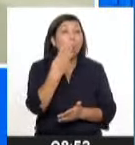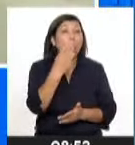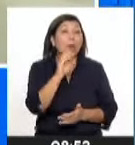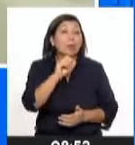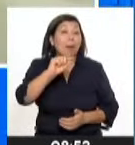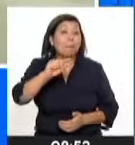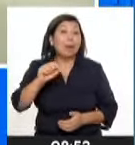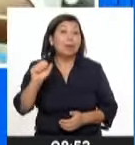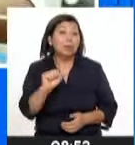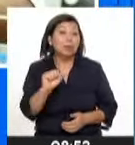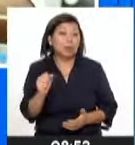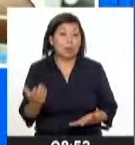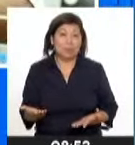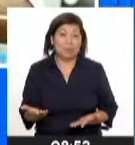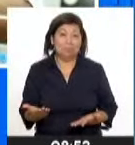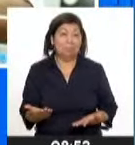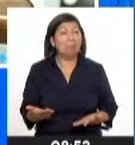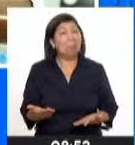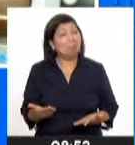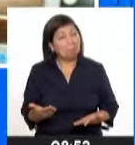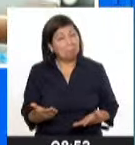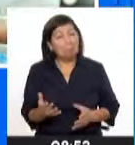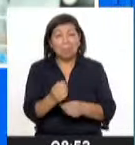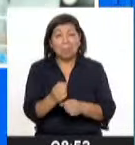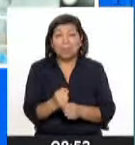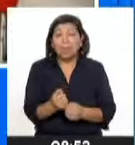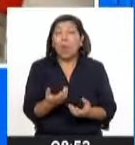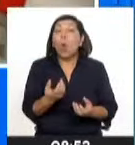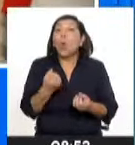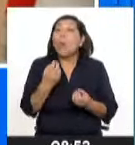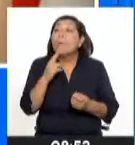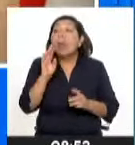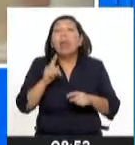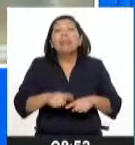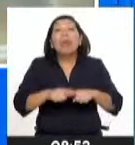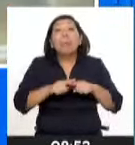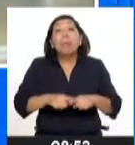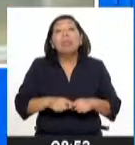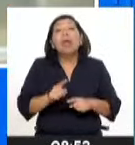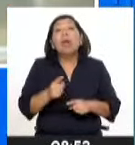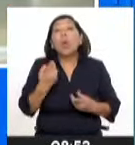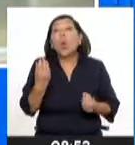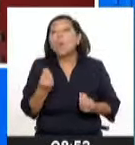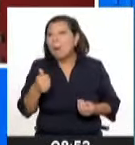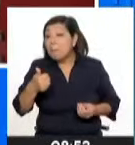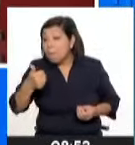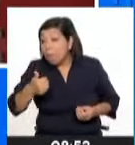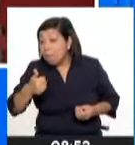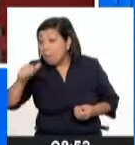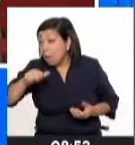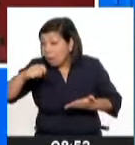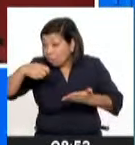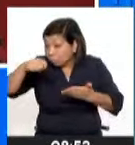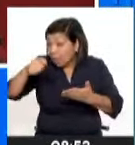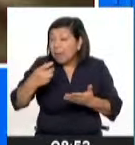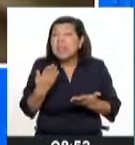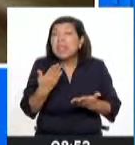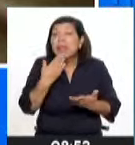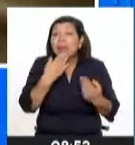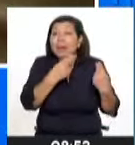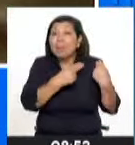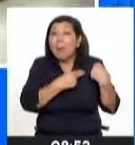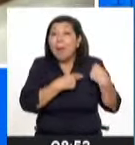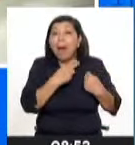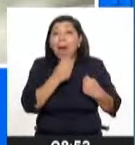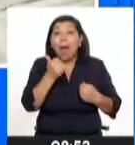soles. Claro que está sujeto a la calificación y va a ser otorgado a través del agrobanco. Sin